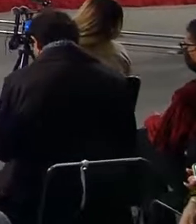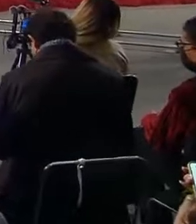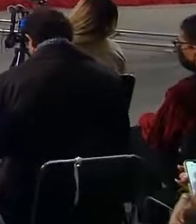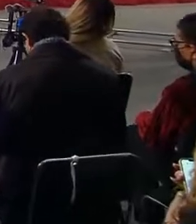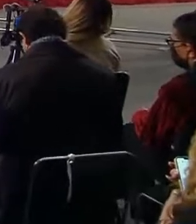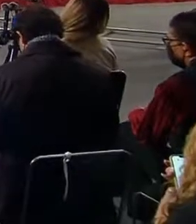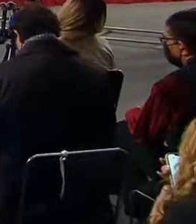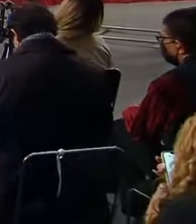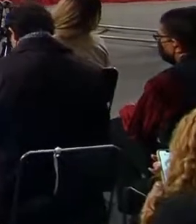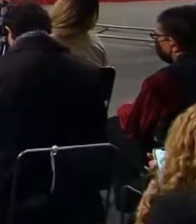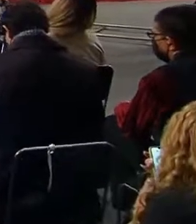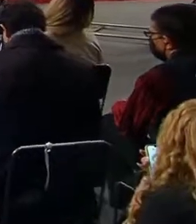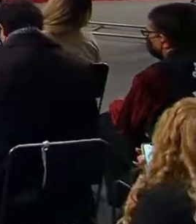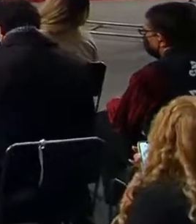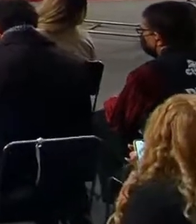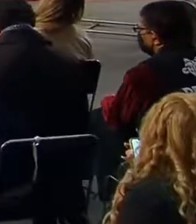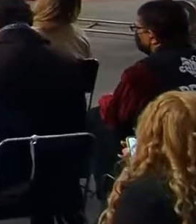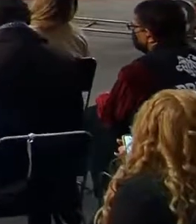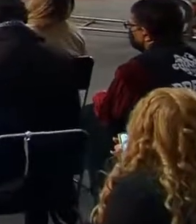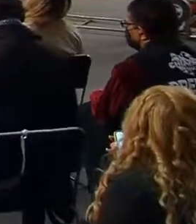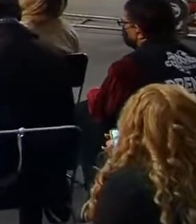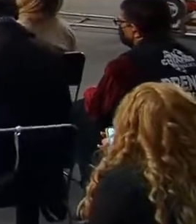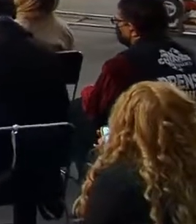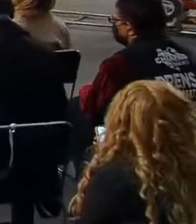aunque soy un mordiós.